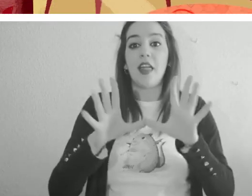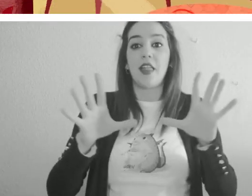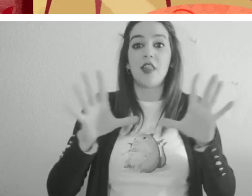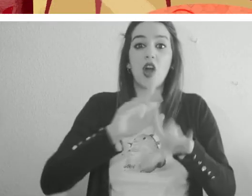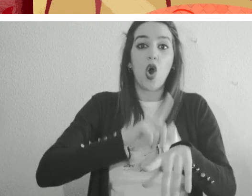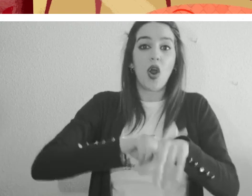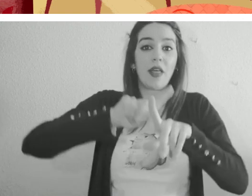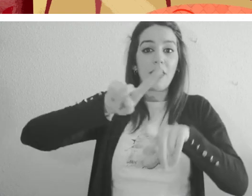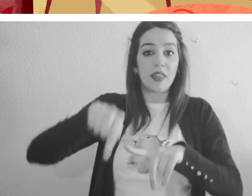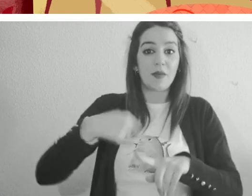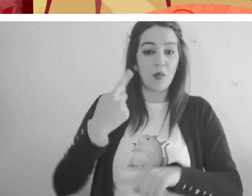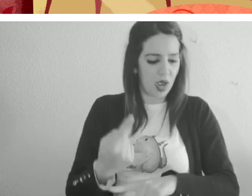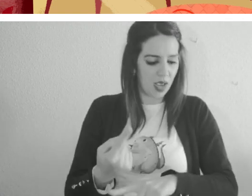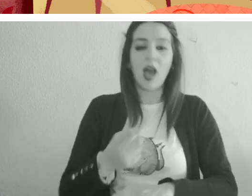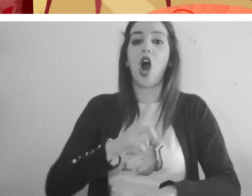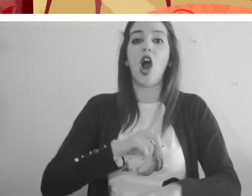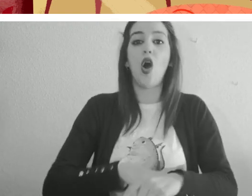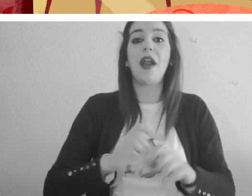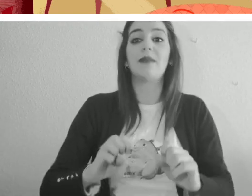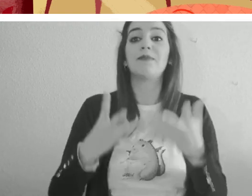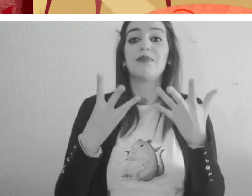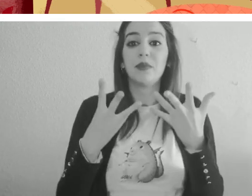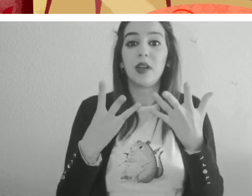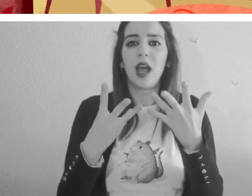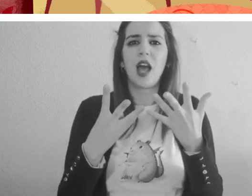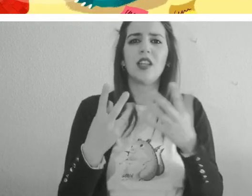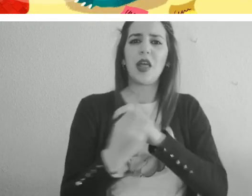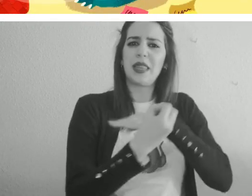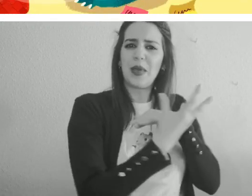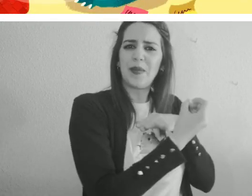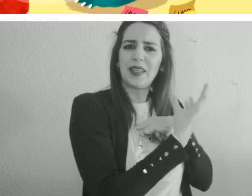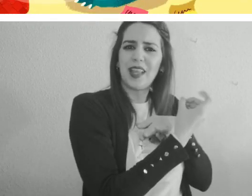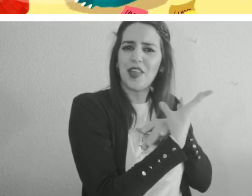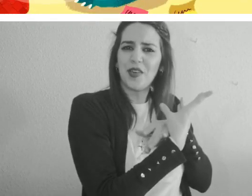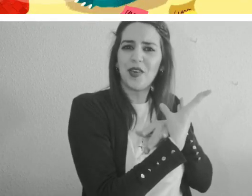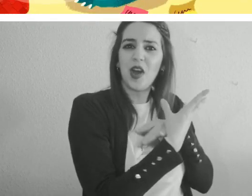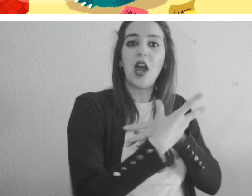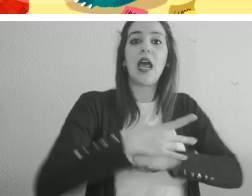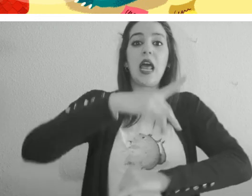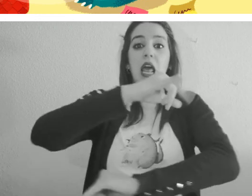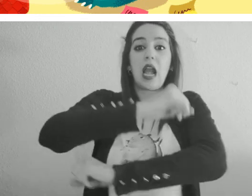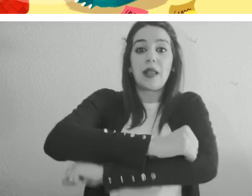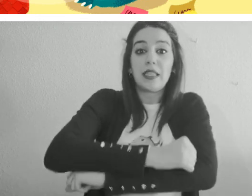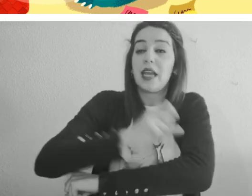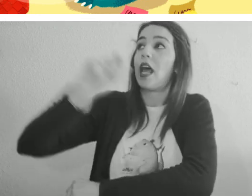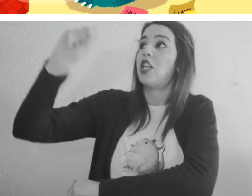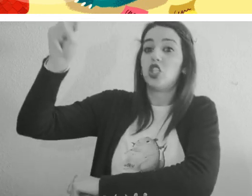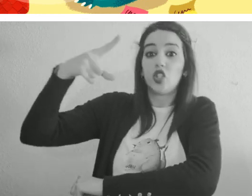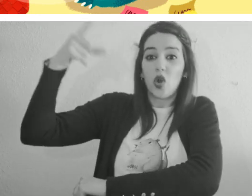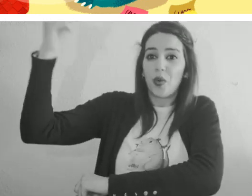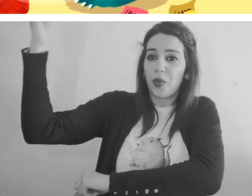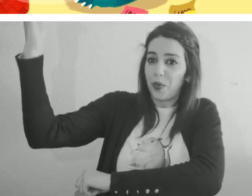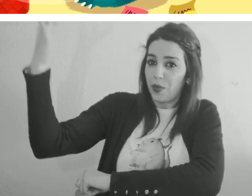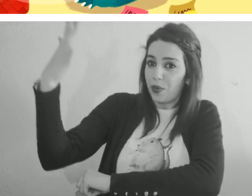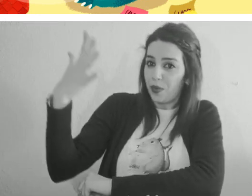el reloj marca a las ocho de la mañana y comienza a sonar el despertador. Los rayos de sol entran por la ventana y hacen